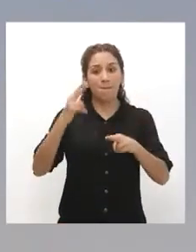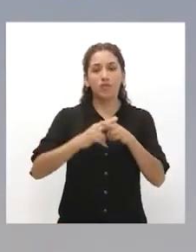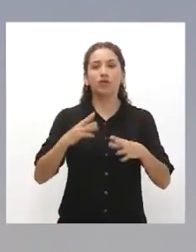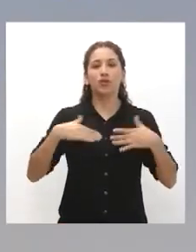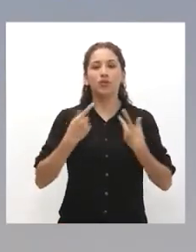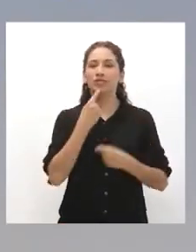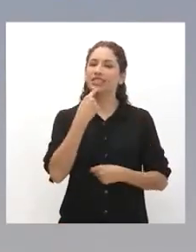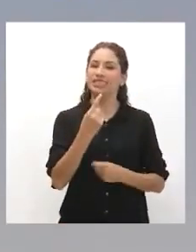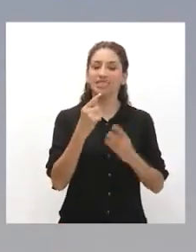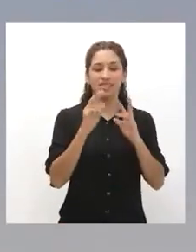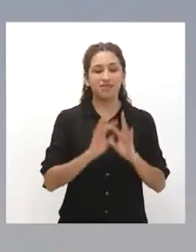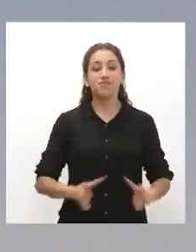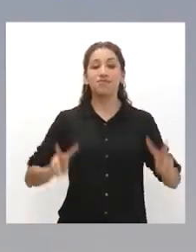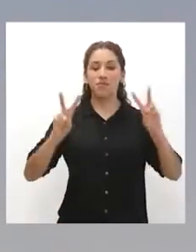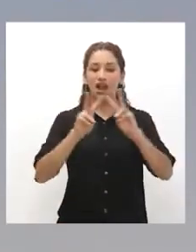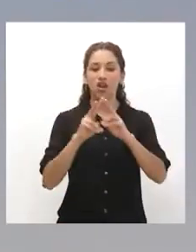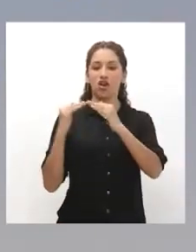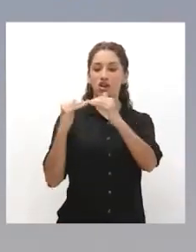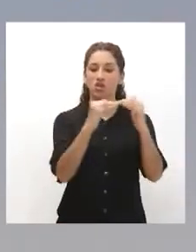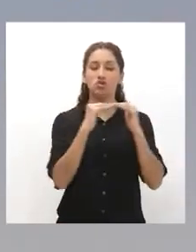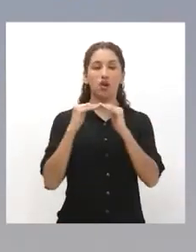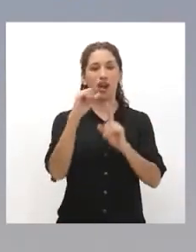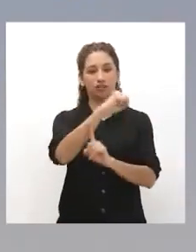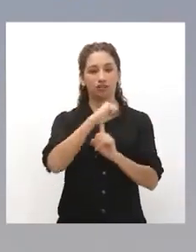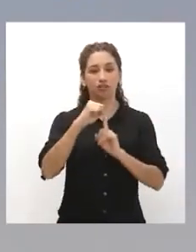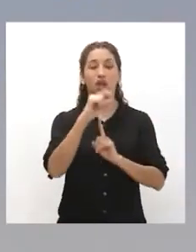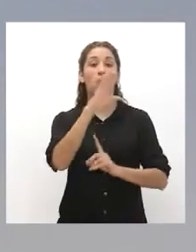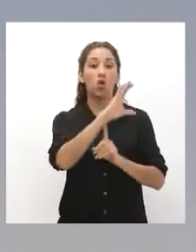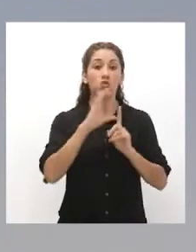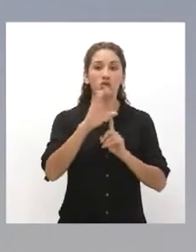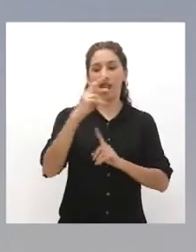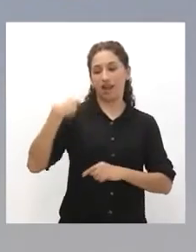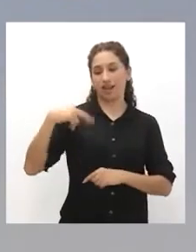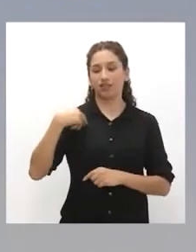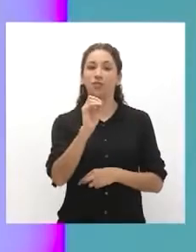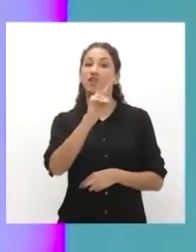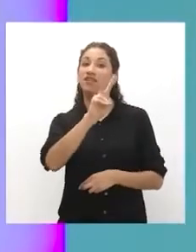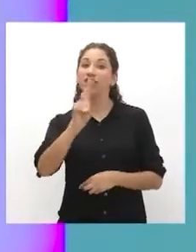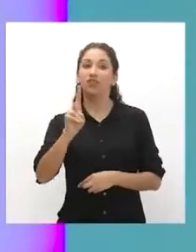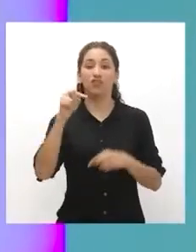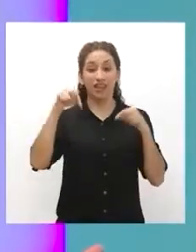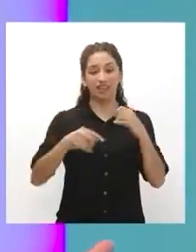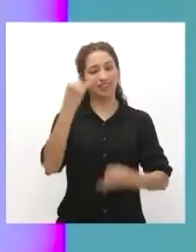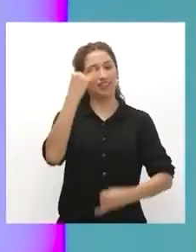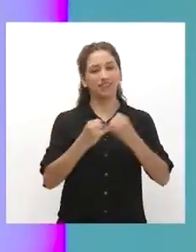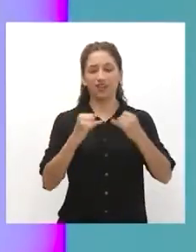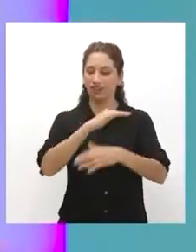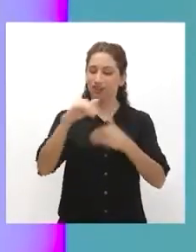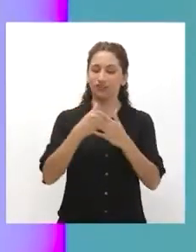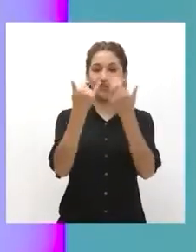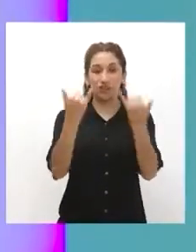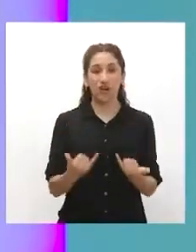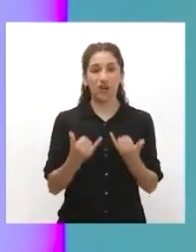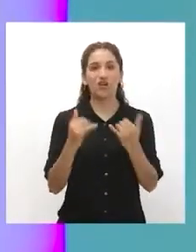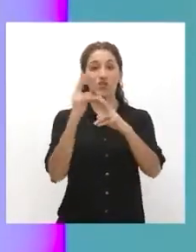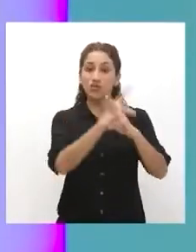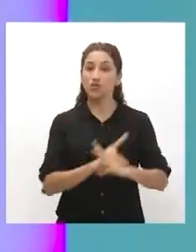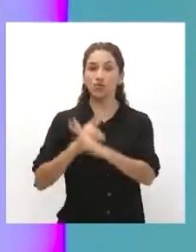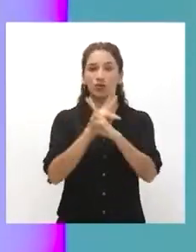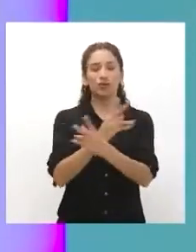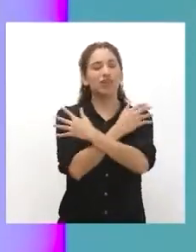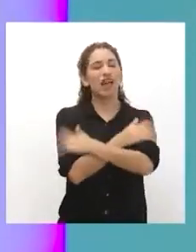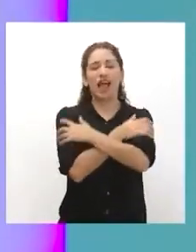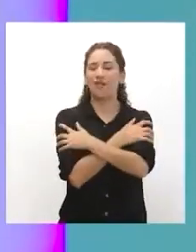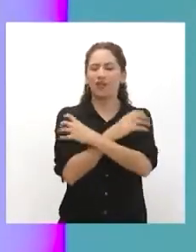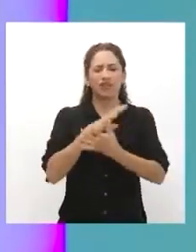país donde se respeta y se valora la diversidad étnica, social y religiosa de todos. Esto ha sido todo por hoy. Cuídense y un